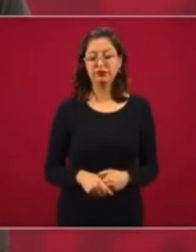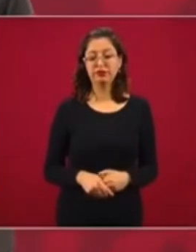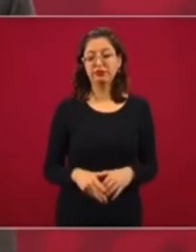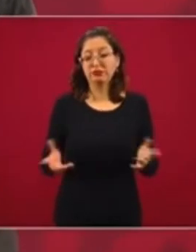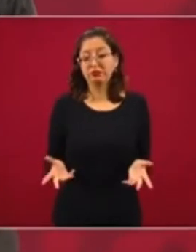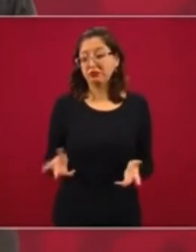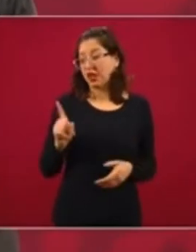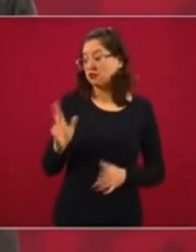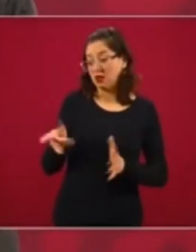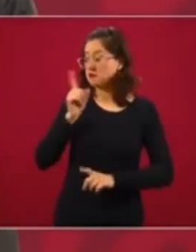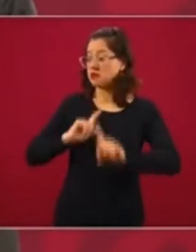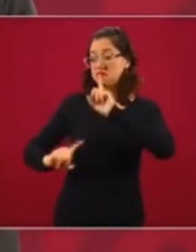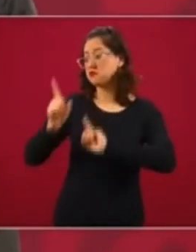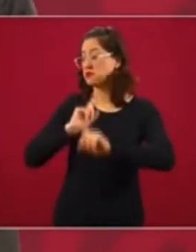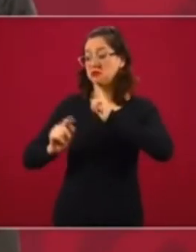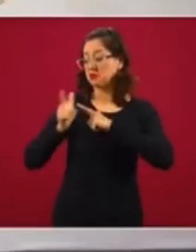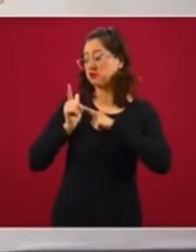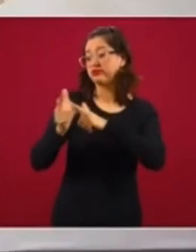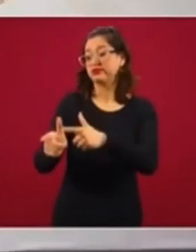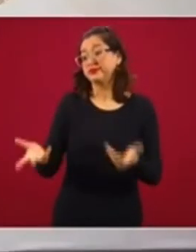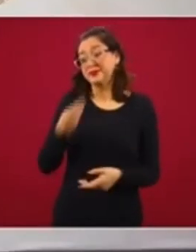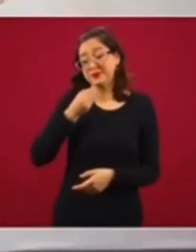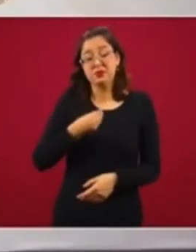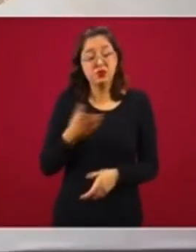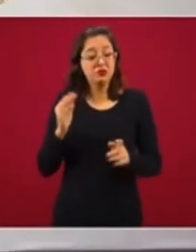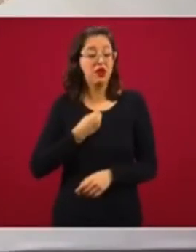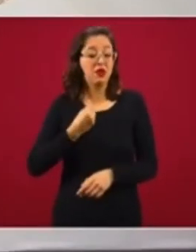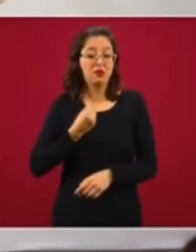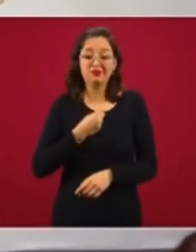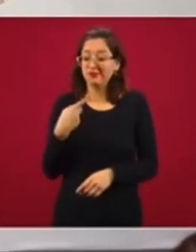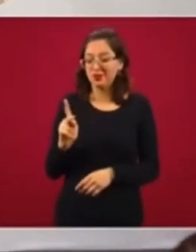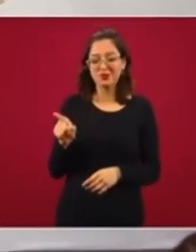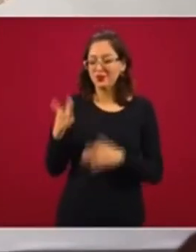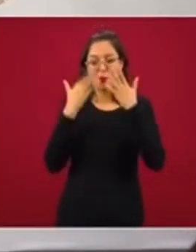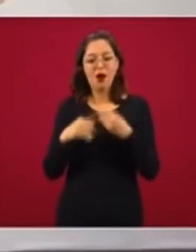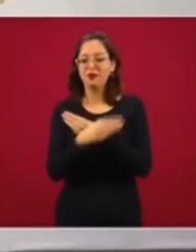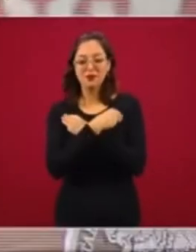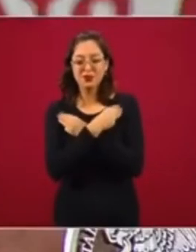ya a vivir con eso, desgraciadamente. Es una gran inmoralidad